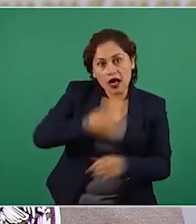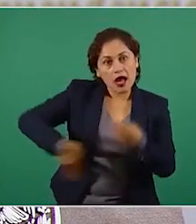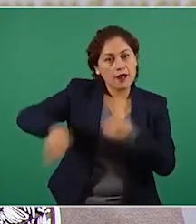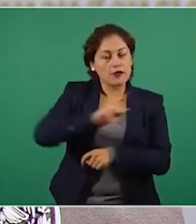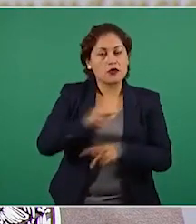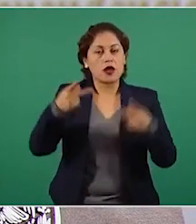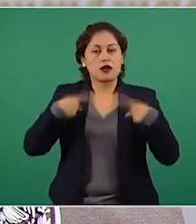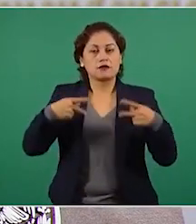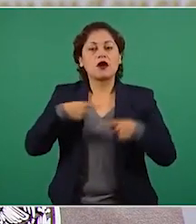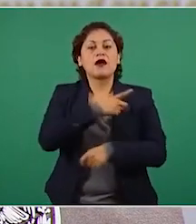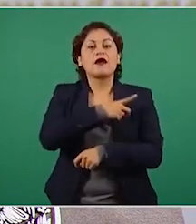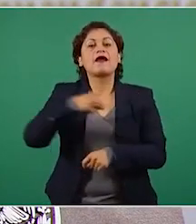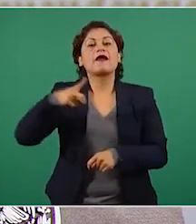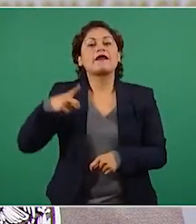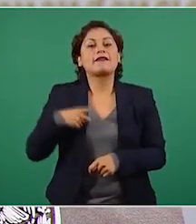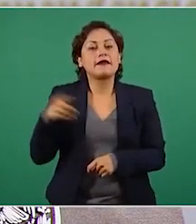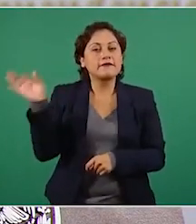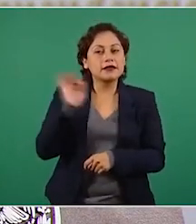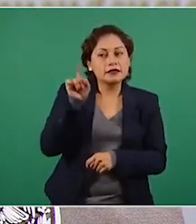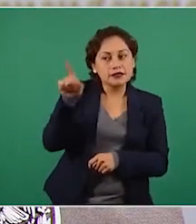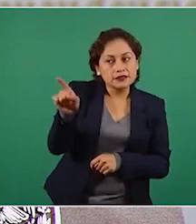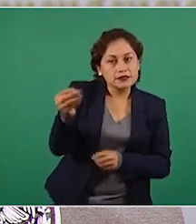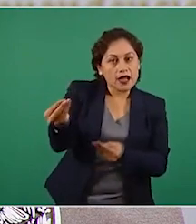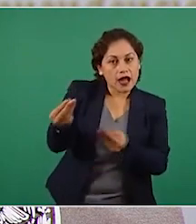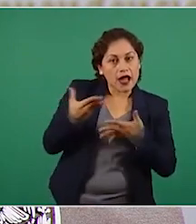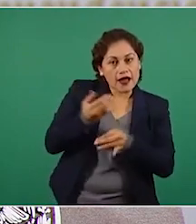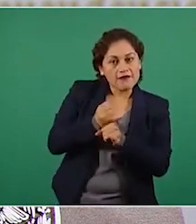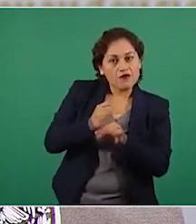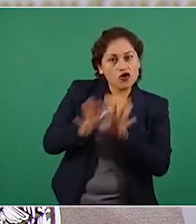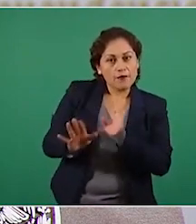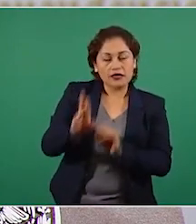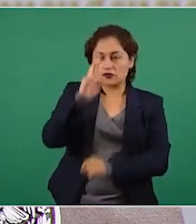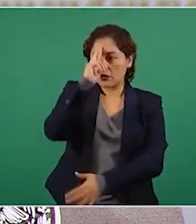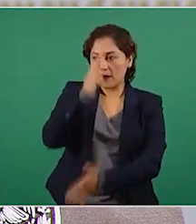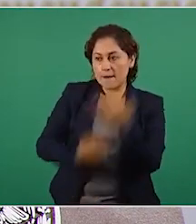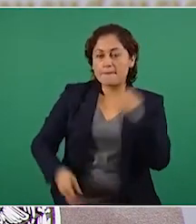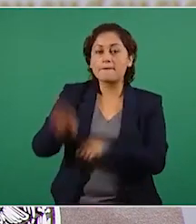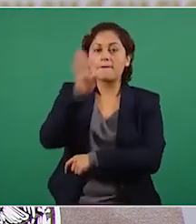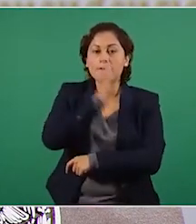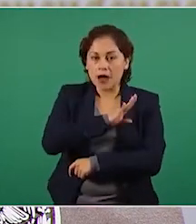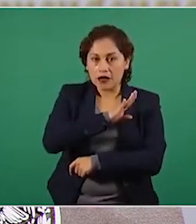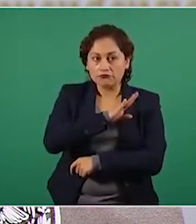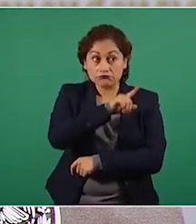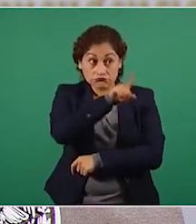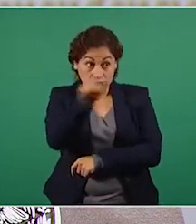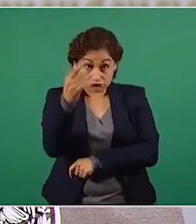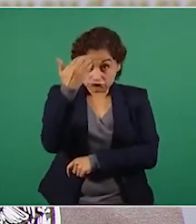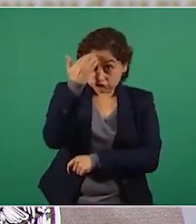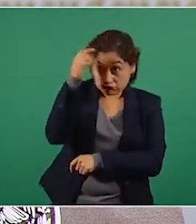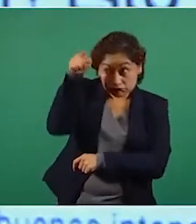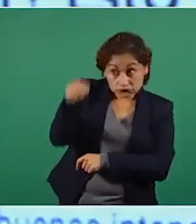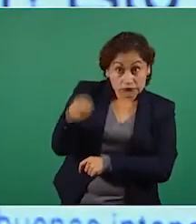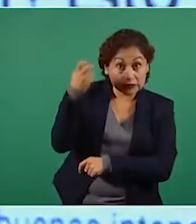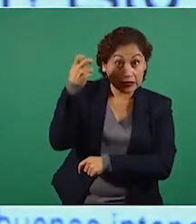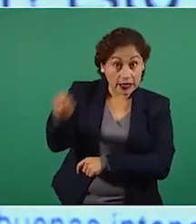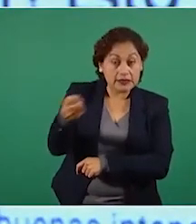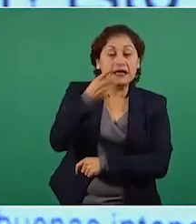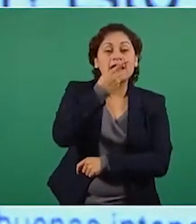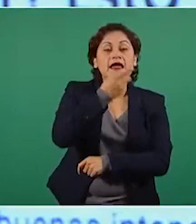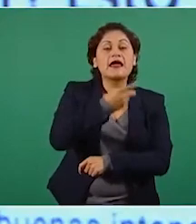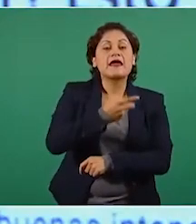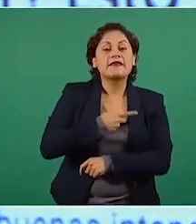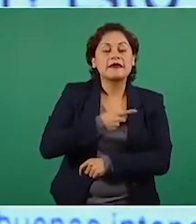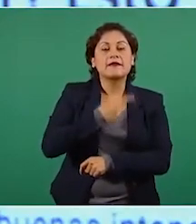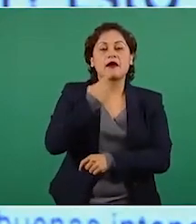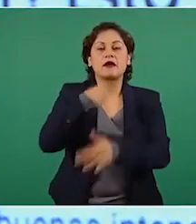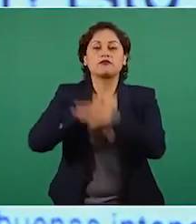señalado por cometer actos incorrectos o ilegales, se presente inmediatamente al órgano interno de control